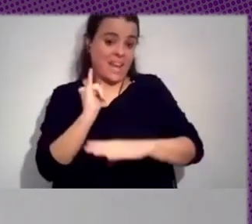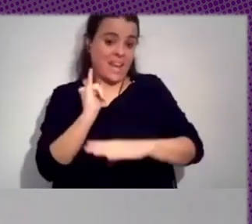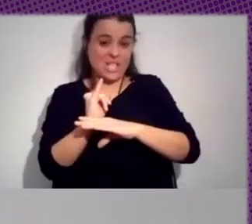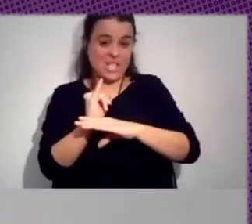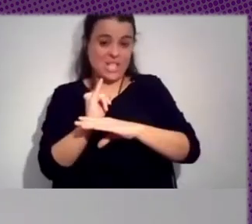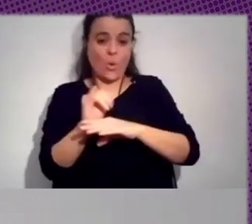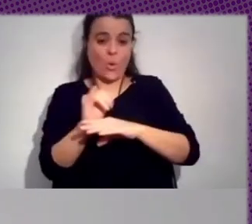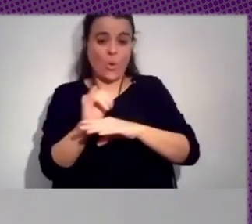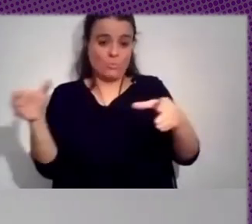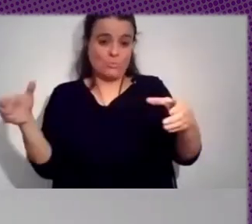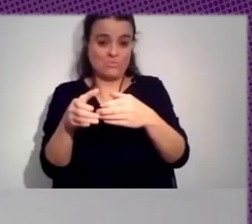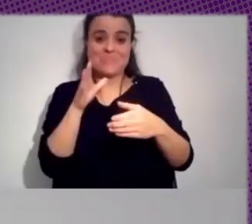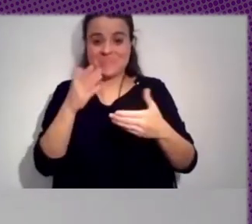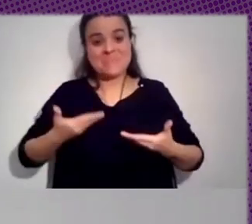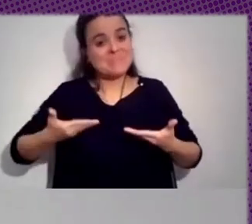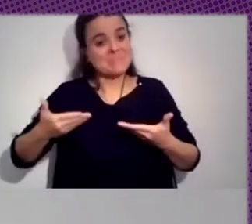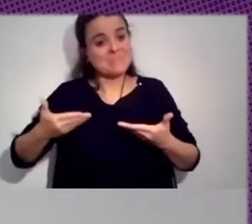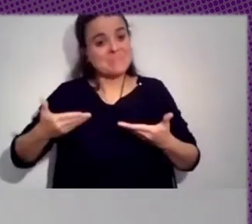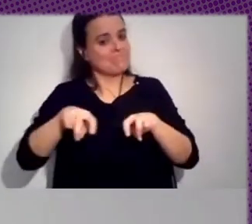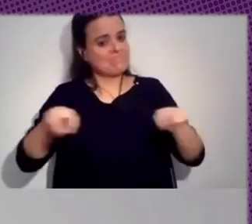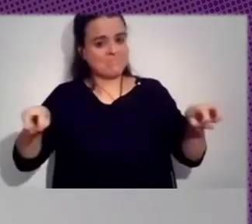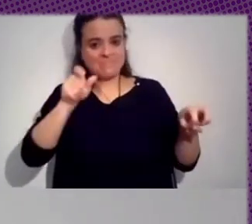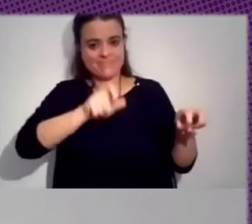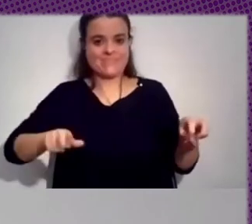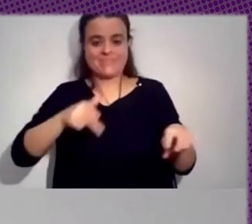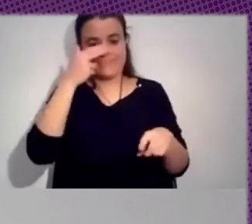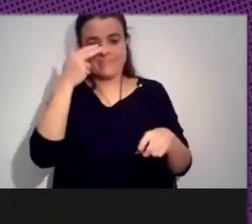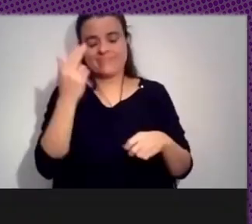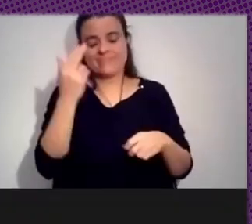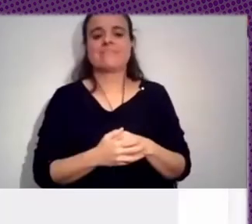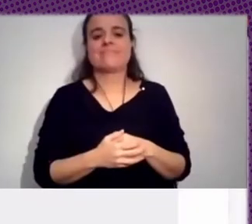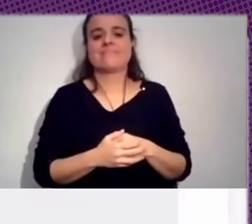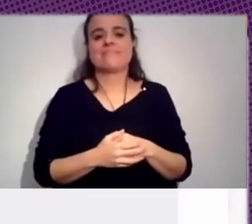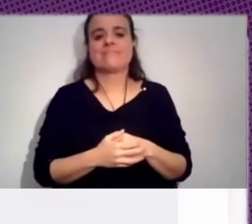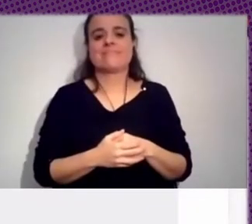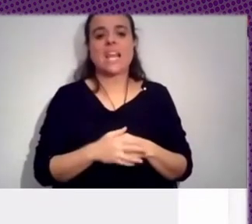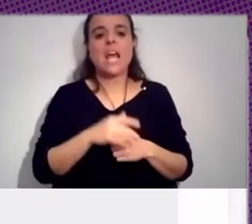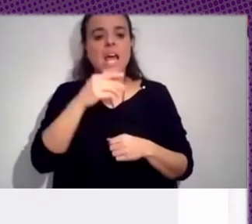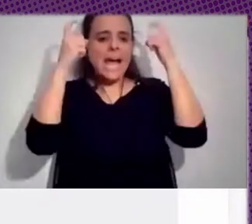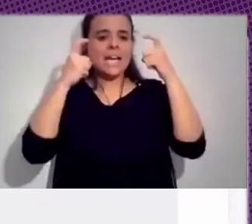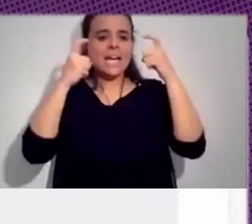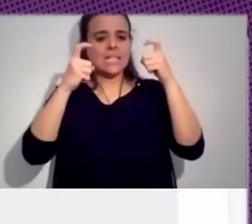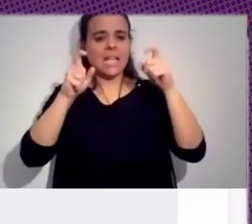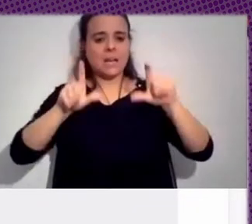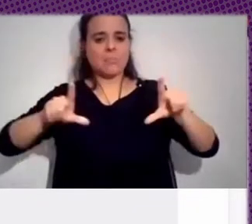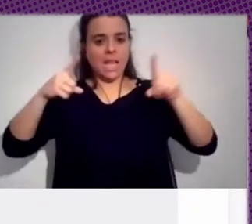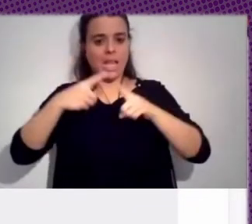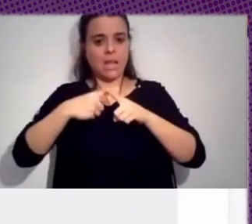a estar aquí con tanta gente tan interesante. Voy a intentar compartir pantalla, a ver si va bien. ¿La estáis viendo?